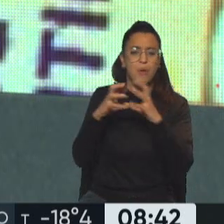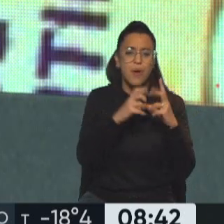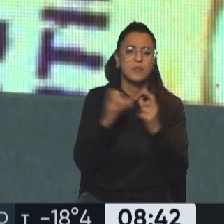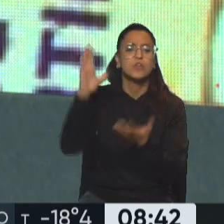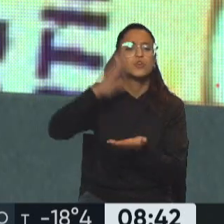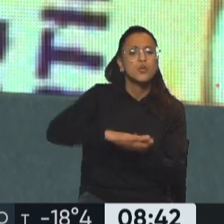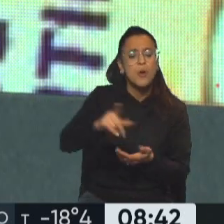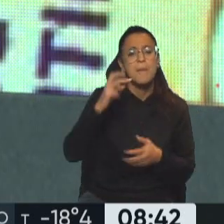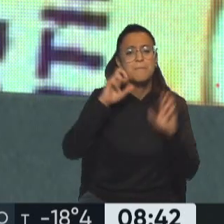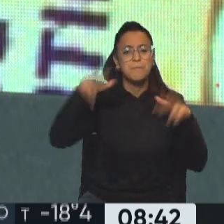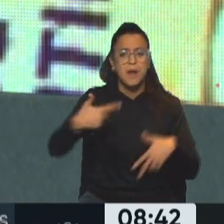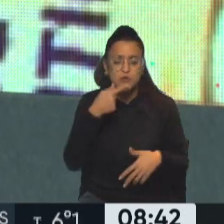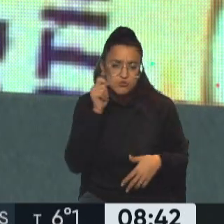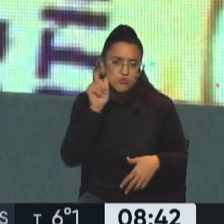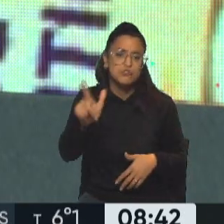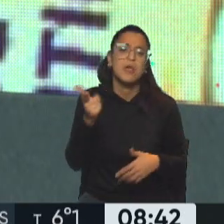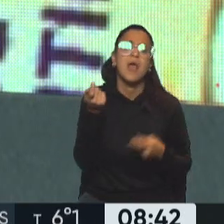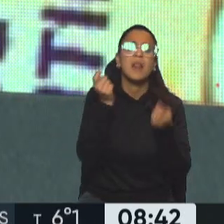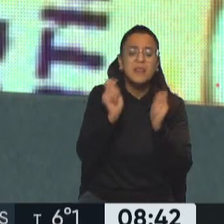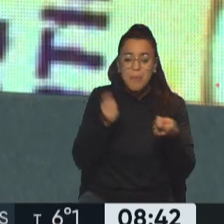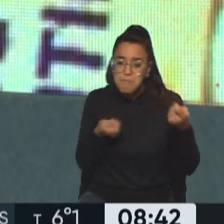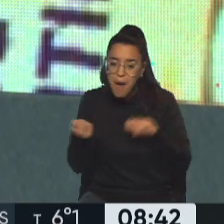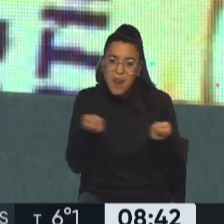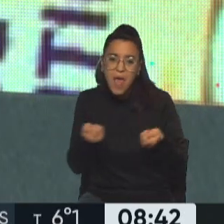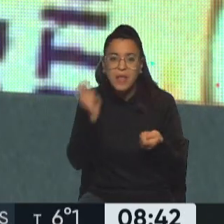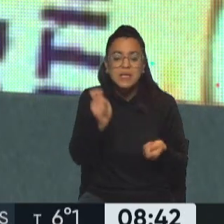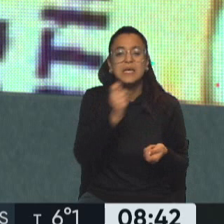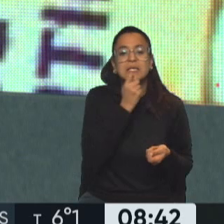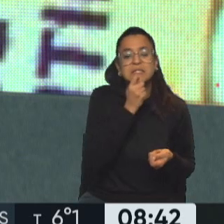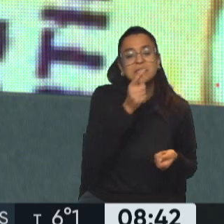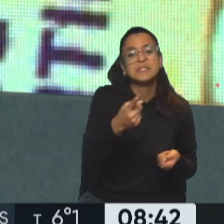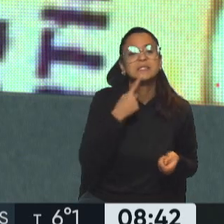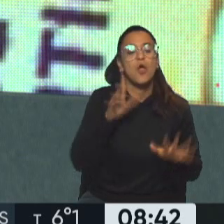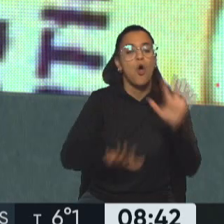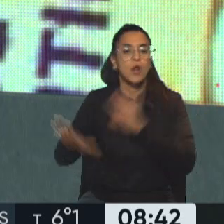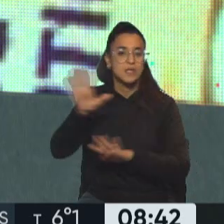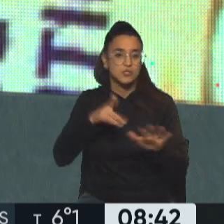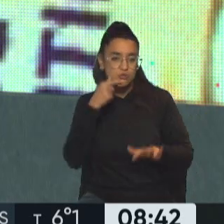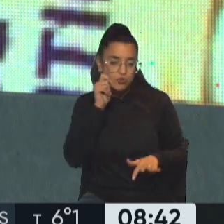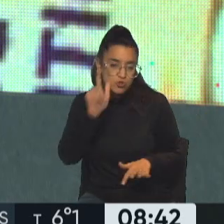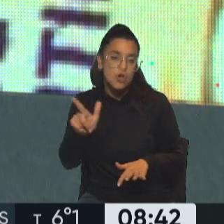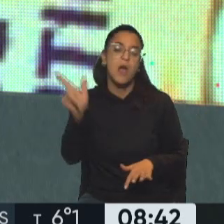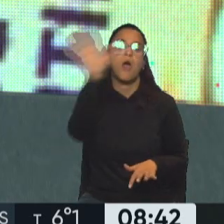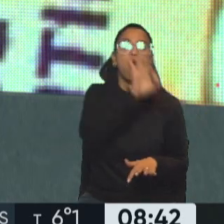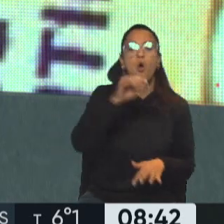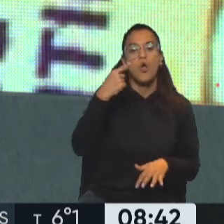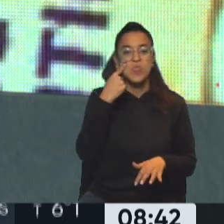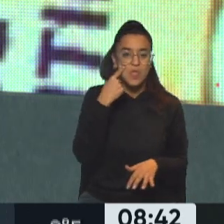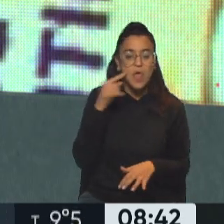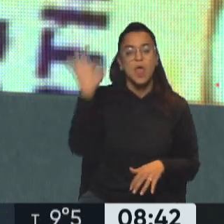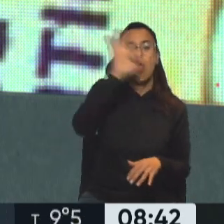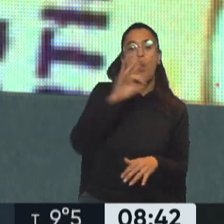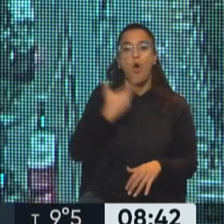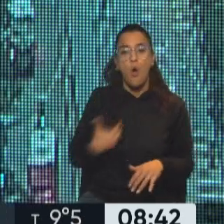respecto a los planes sociales y quién los maneja, ¿no? Si son justamente las organizaciones sociales, los intendentes, los